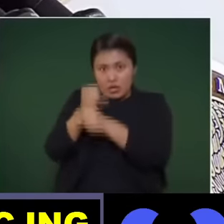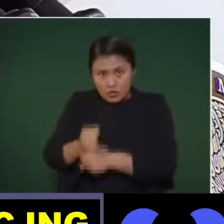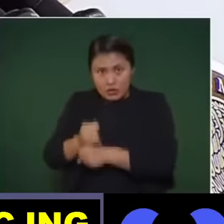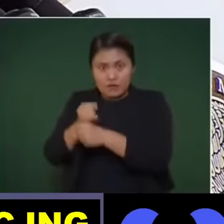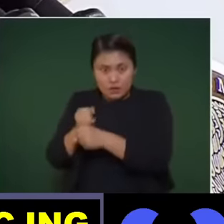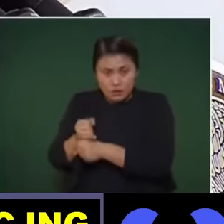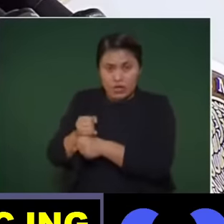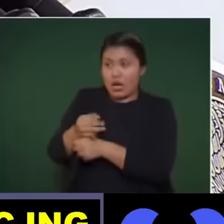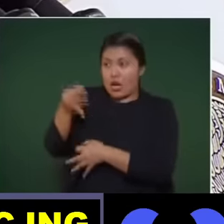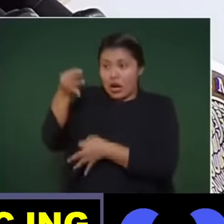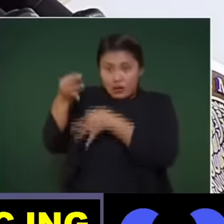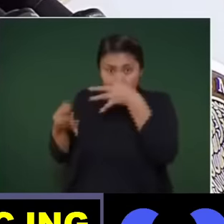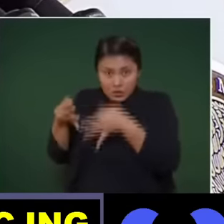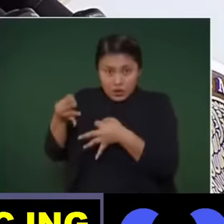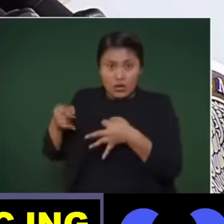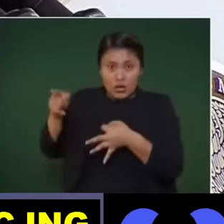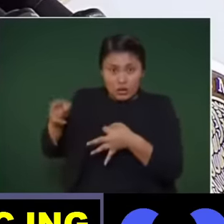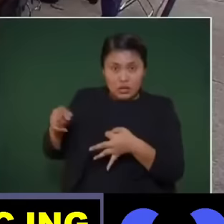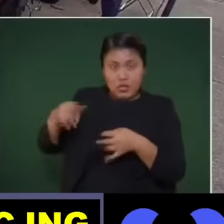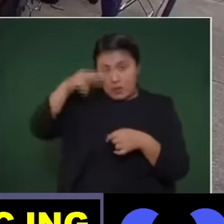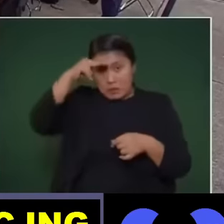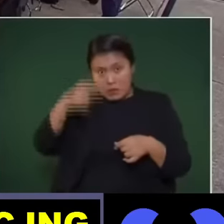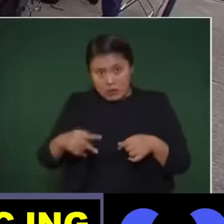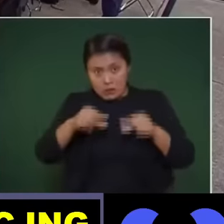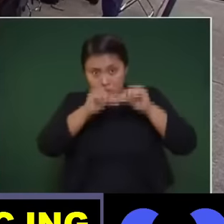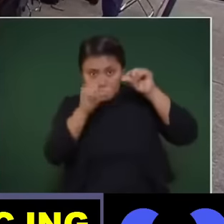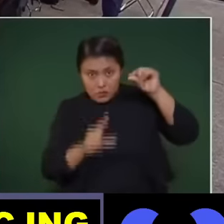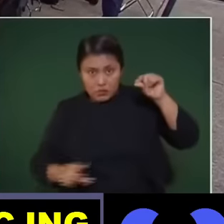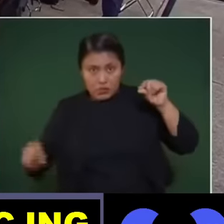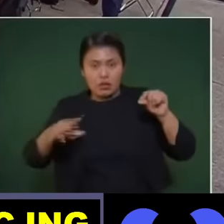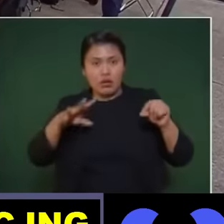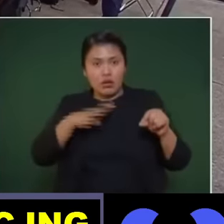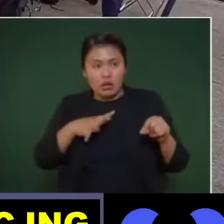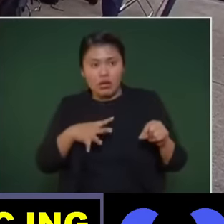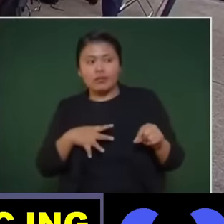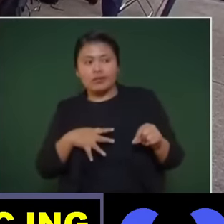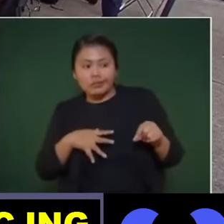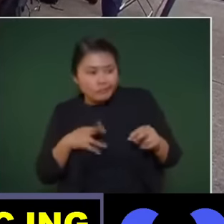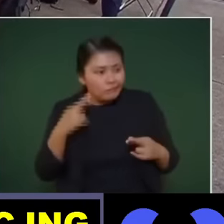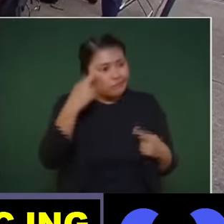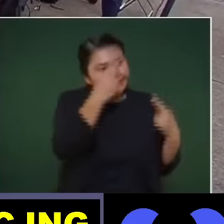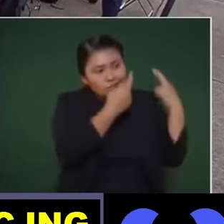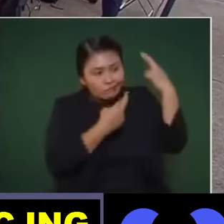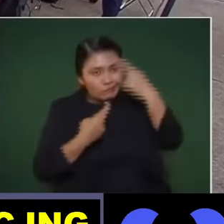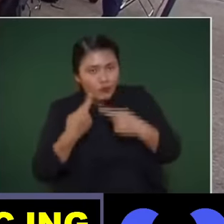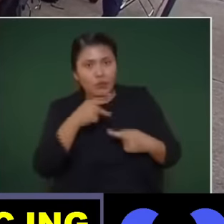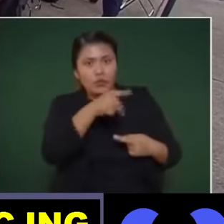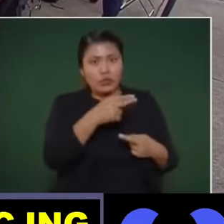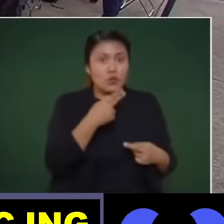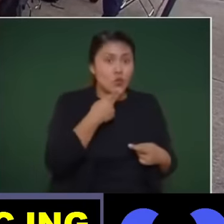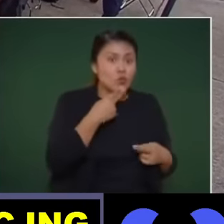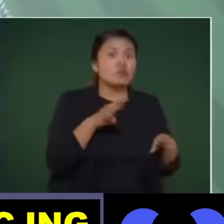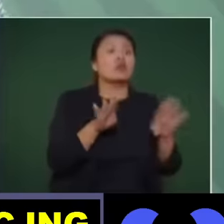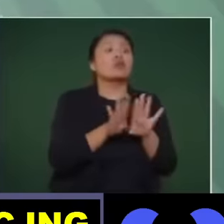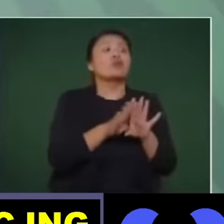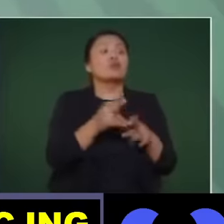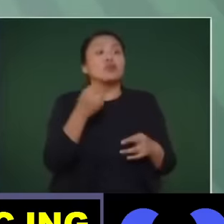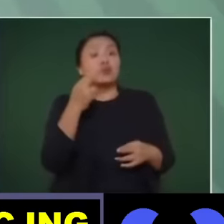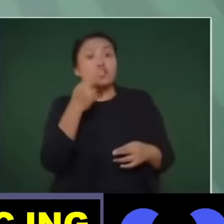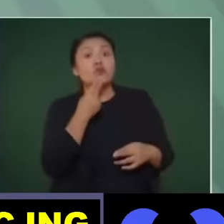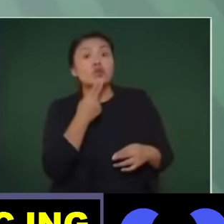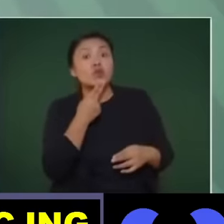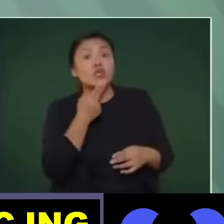Fiscalía General de la República de la utilización de esos recursos, que fueron muchos,